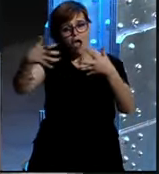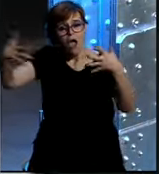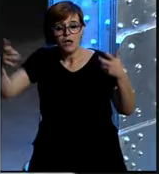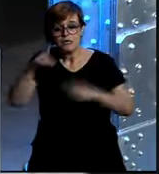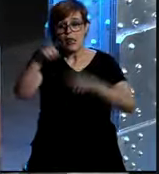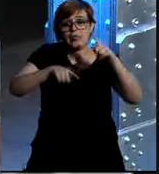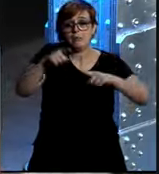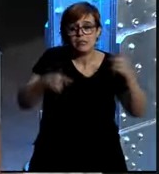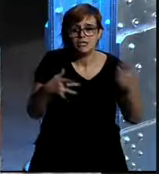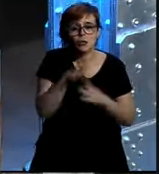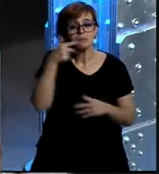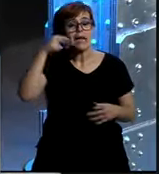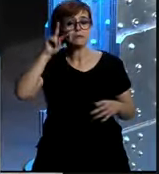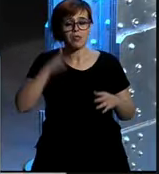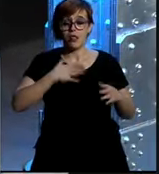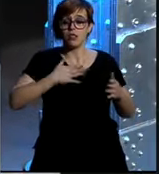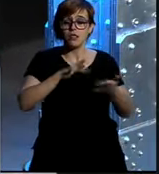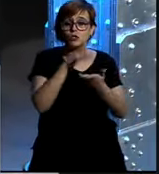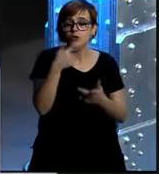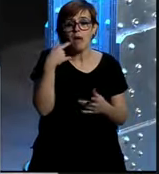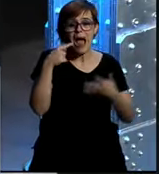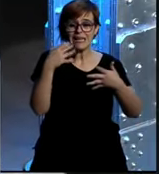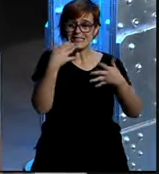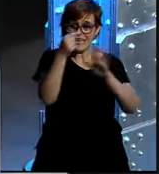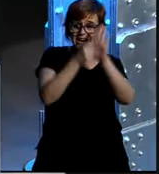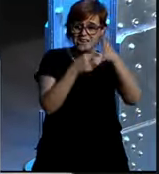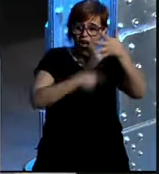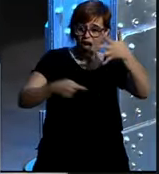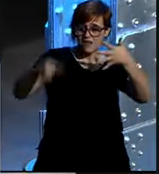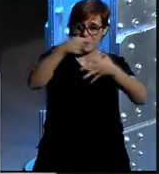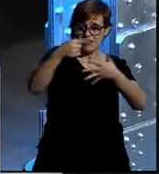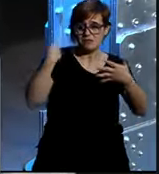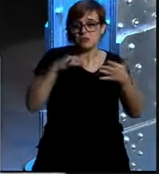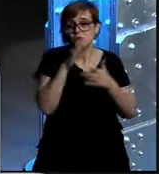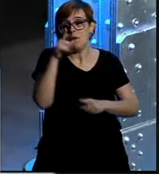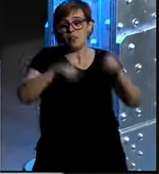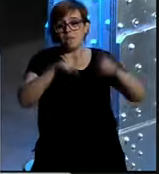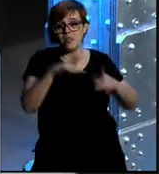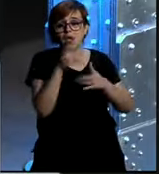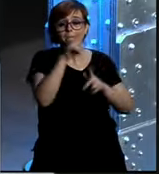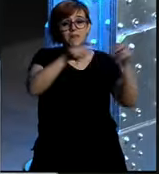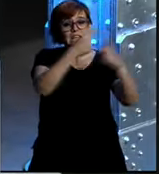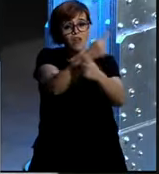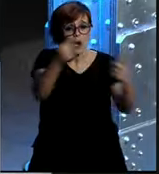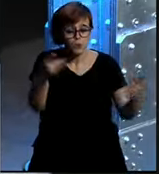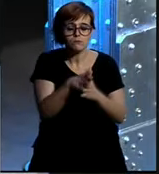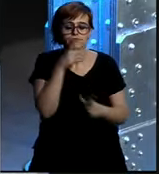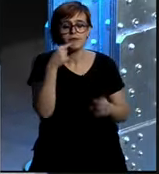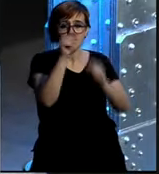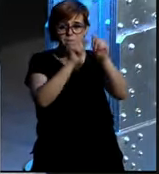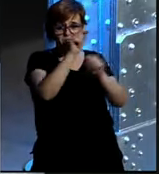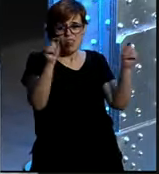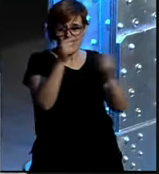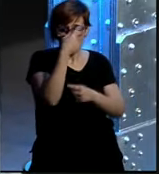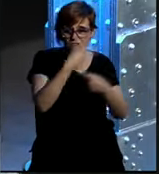experiencia se aparece en un ranking es raro ver a las mismas empresas en los mismos rankings porque cada uno mide una cosa diferente estoy de acuerdo con